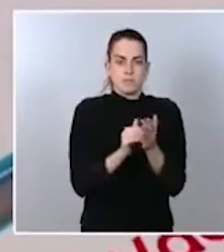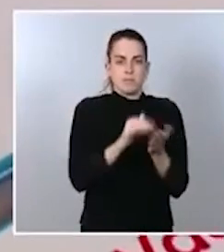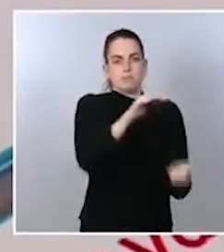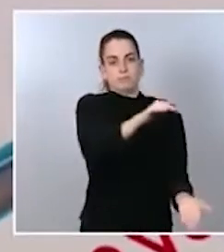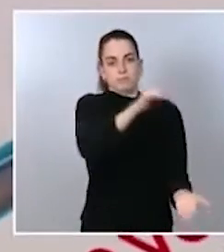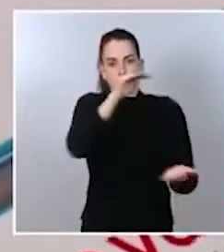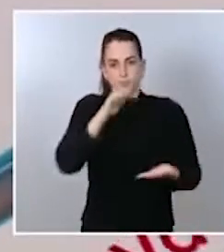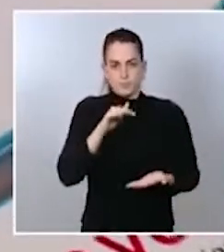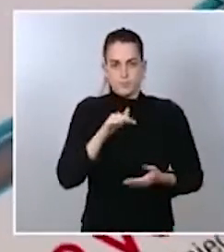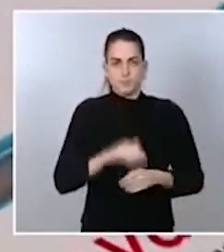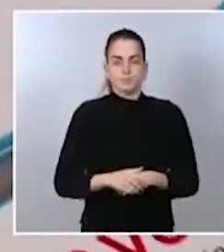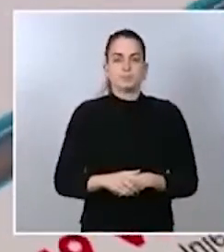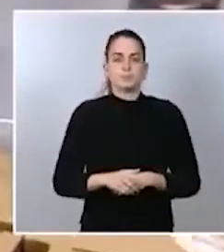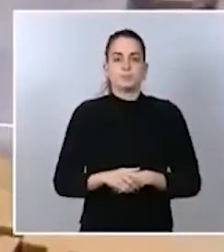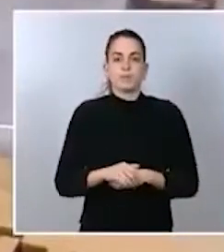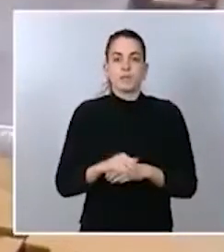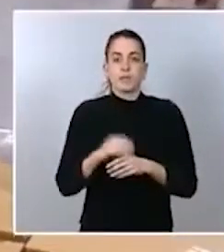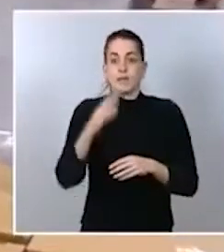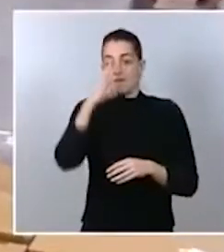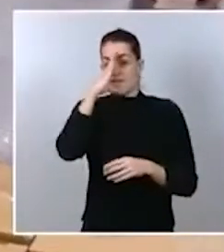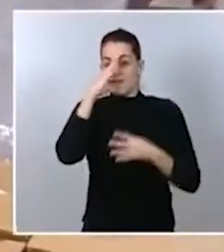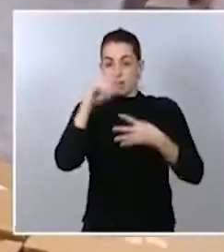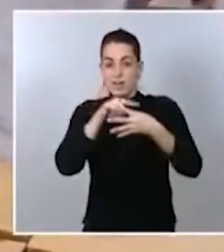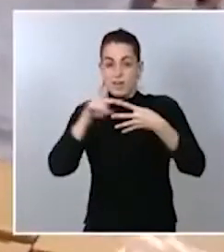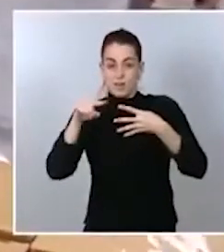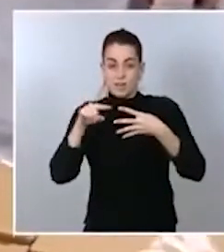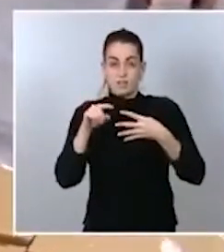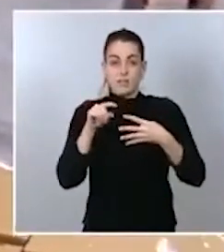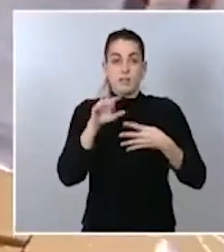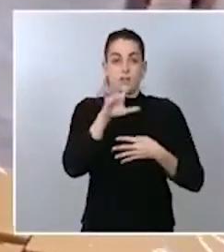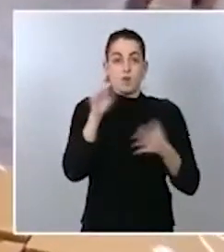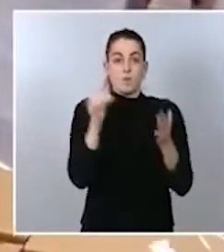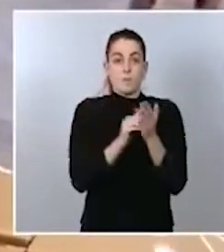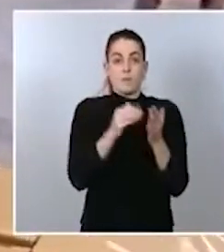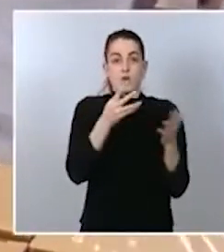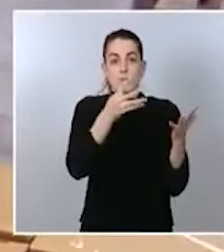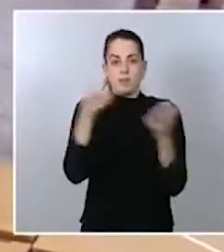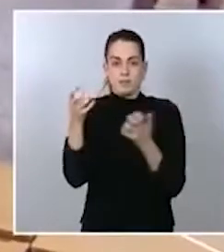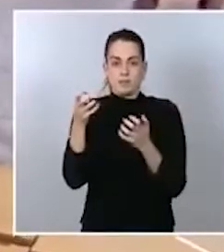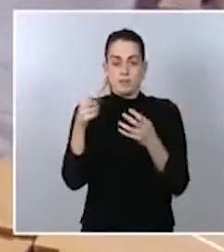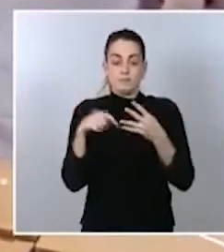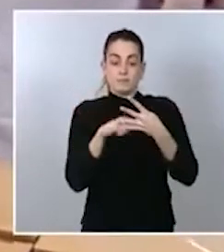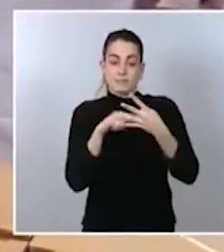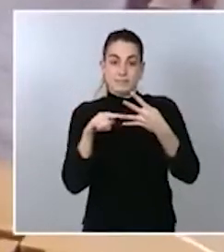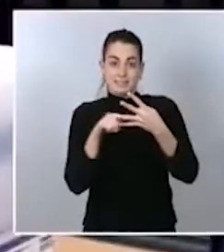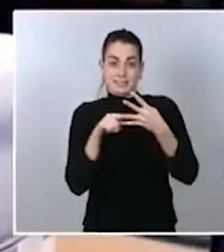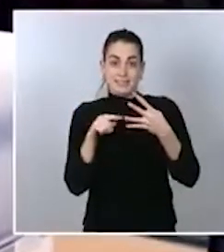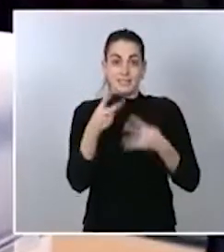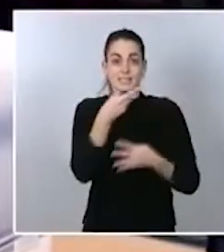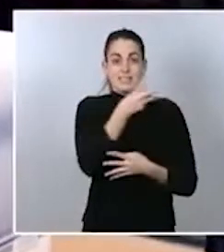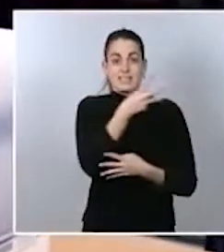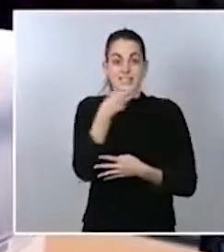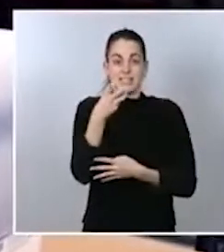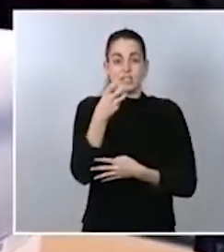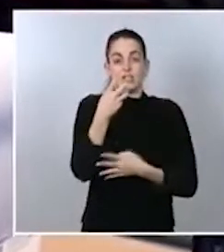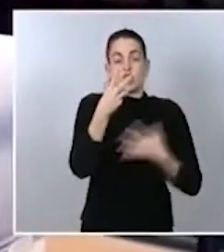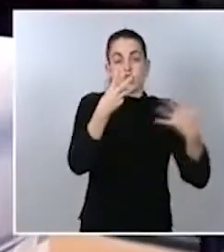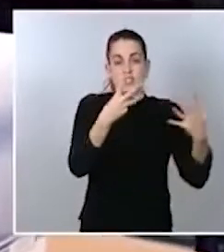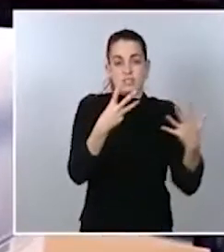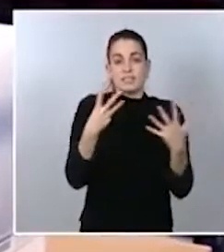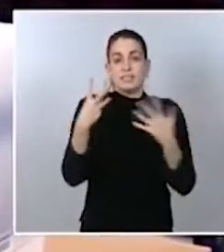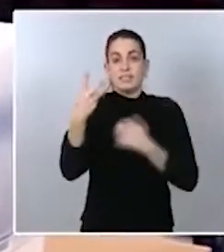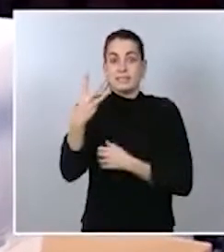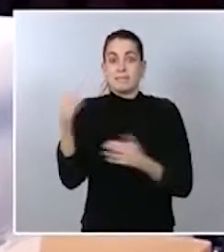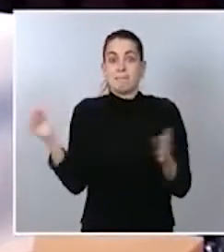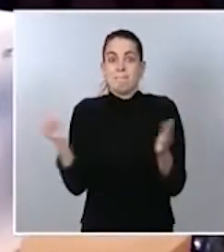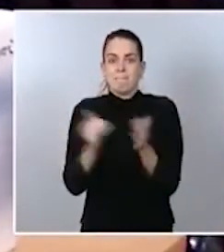febrero recibiremos 127.900 dosis y la tercera semana de febrero 383.900 dosis. A partir